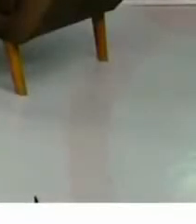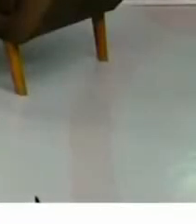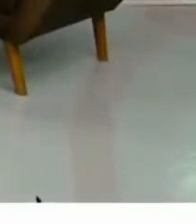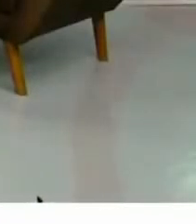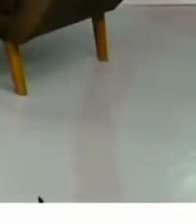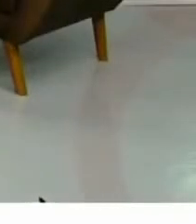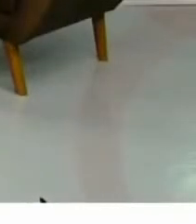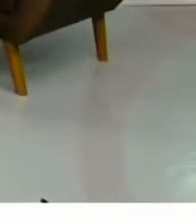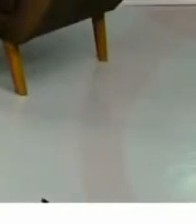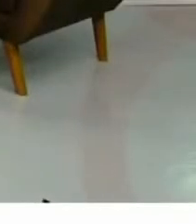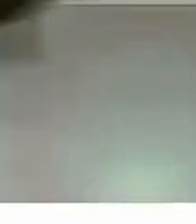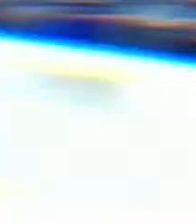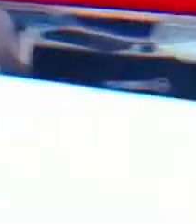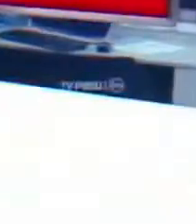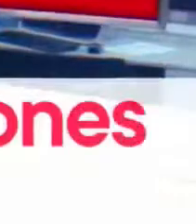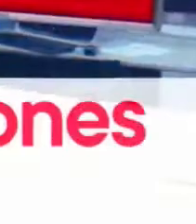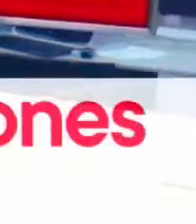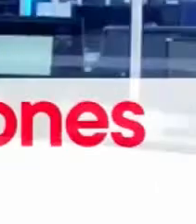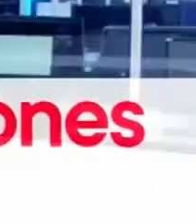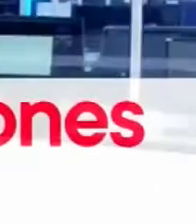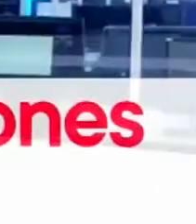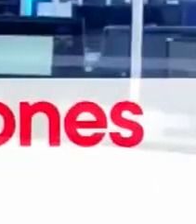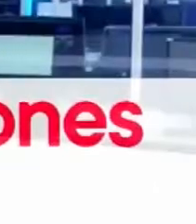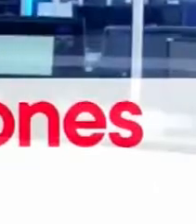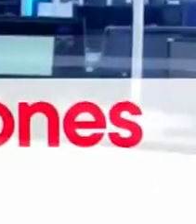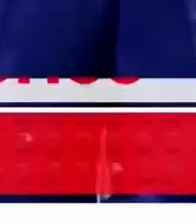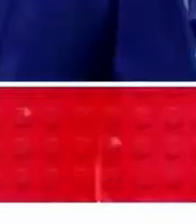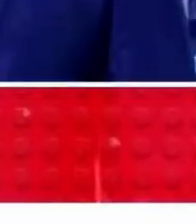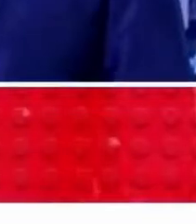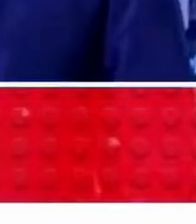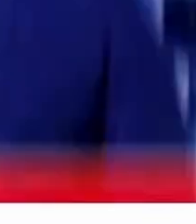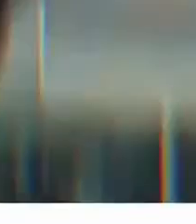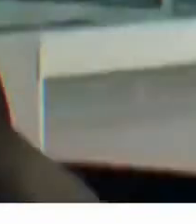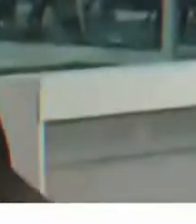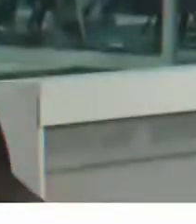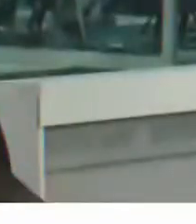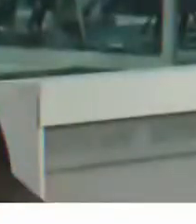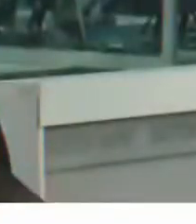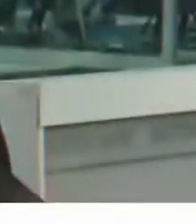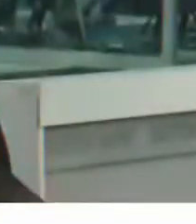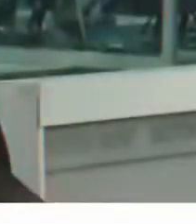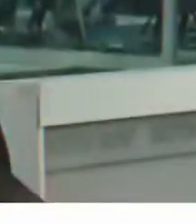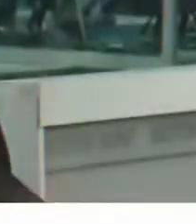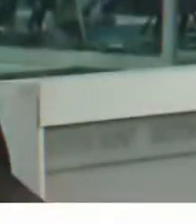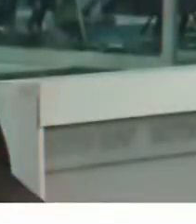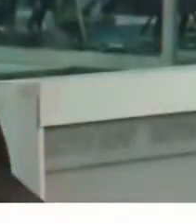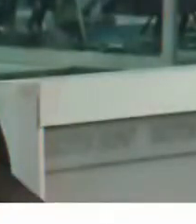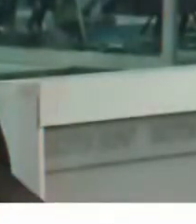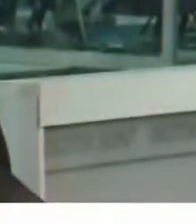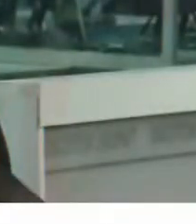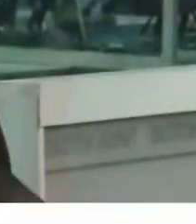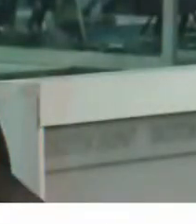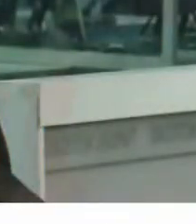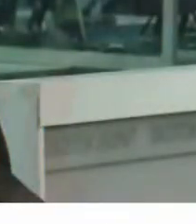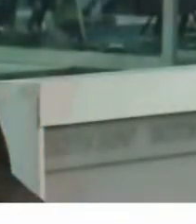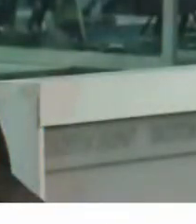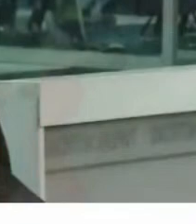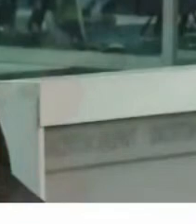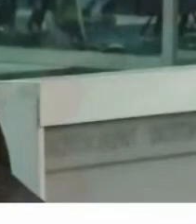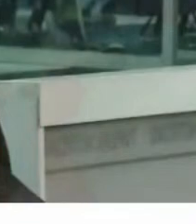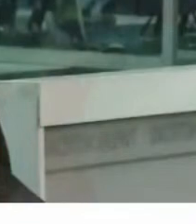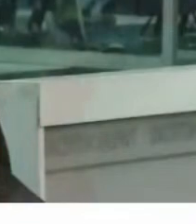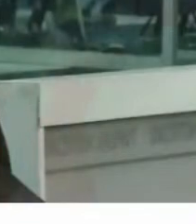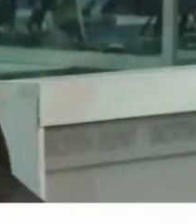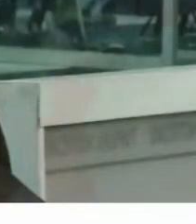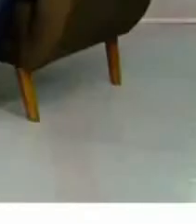por ejemplo, a los ejercicios preventivos. Cuando se buscan soluciones, hay diálogo. Tú tienes que estar en el grupo etario. Si estás en el grupo etario, puedes